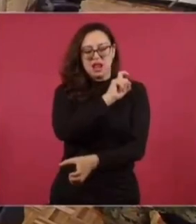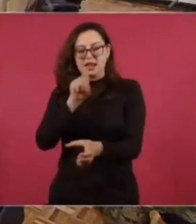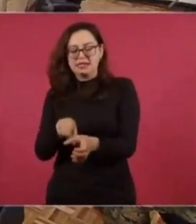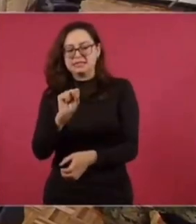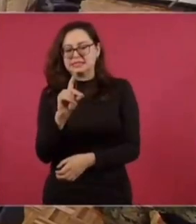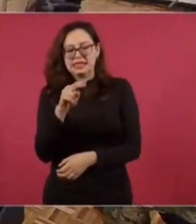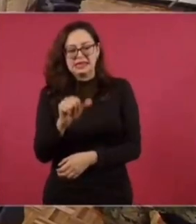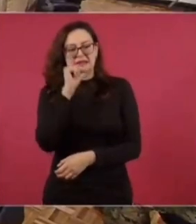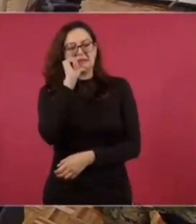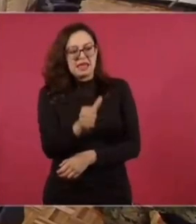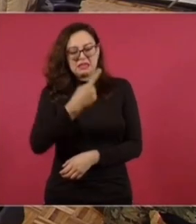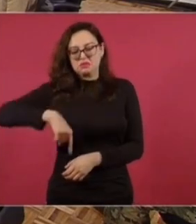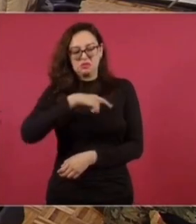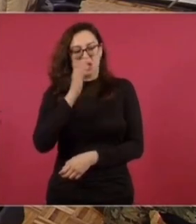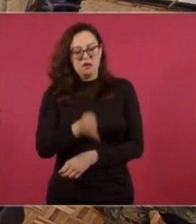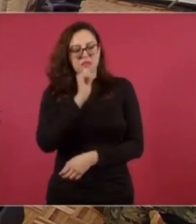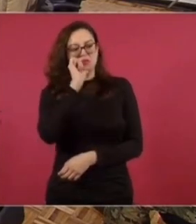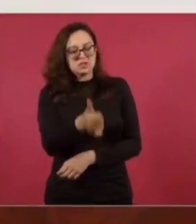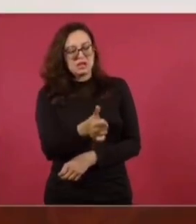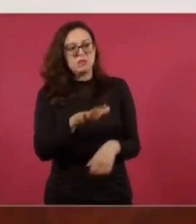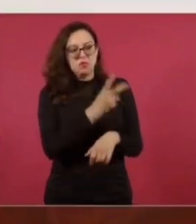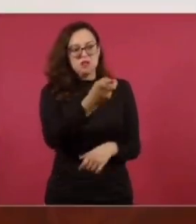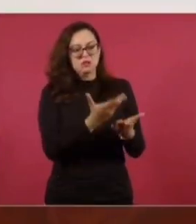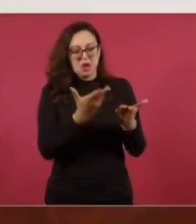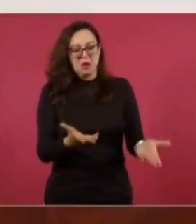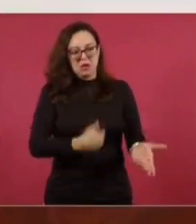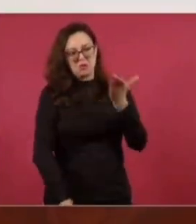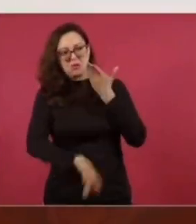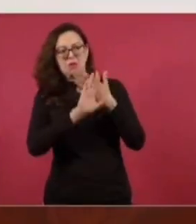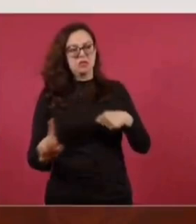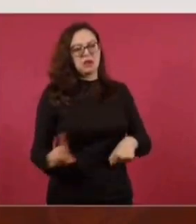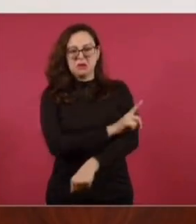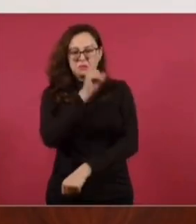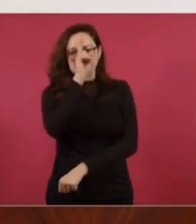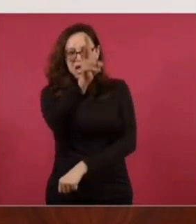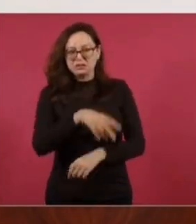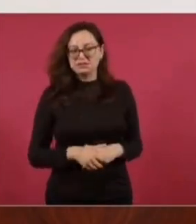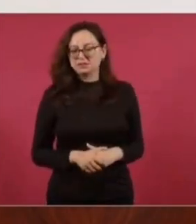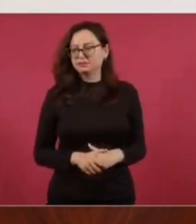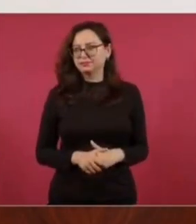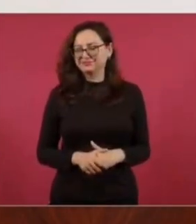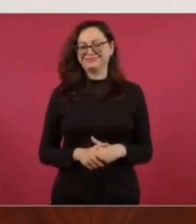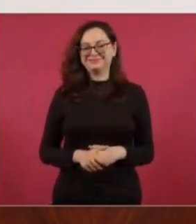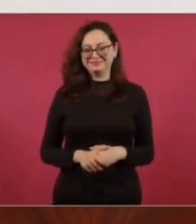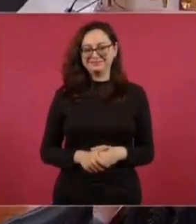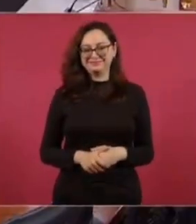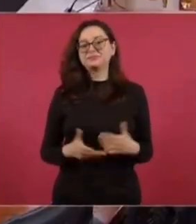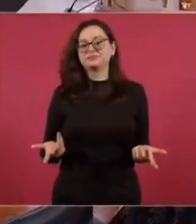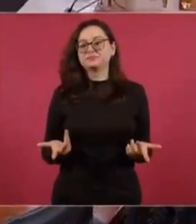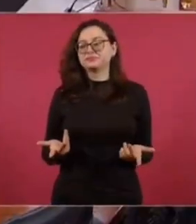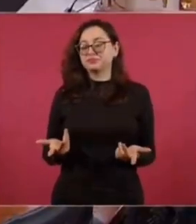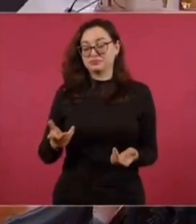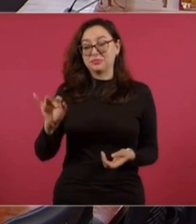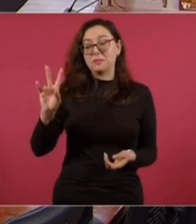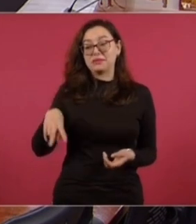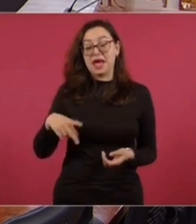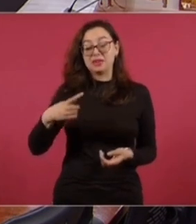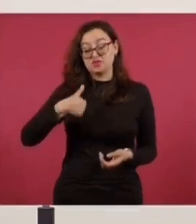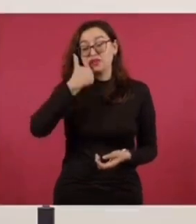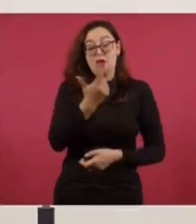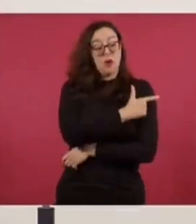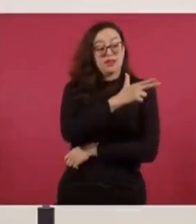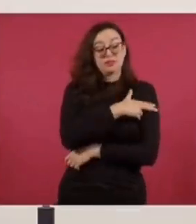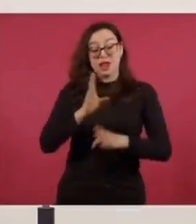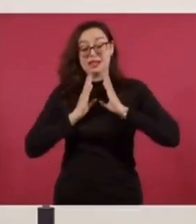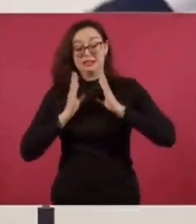Claro que quiero que la Guardia Nacional pertenezca a la Defensa, ¿pero por qué? Porque la Guardia Nacional nos costó mucho trabajo constituirla, tiene 120 mil elementos y no